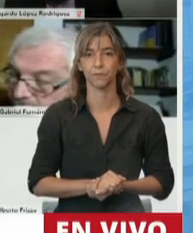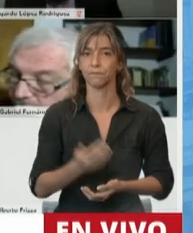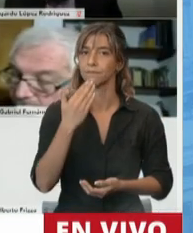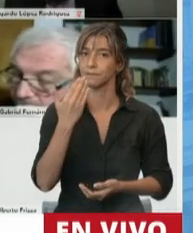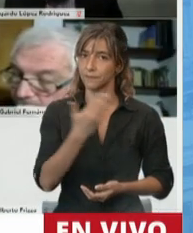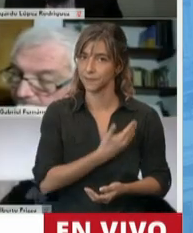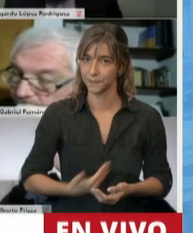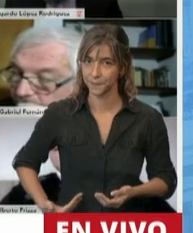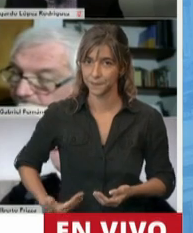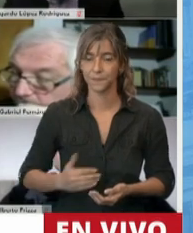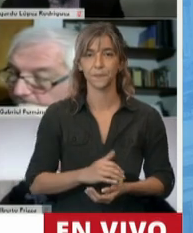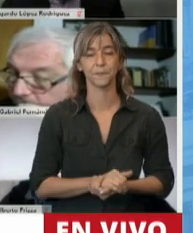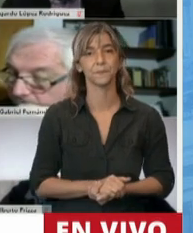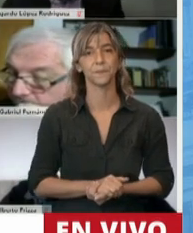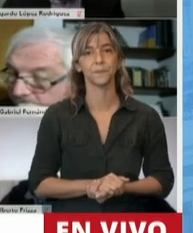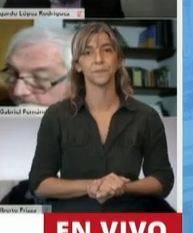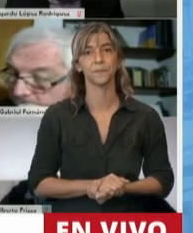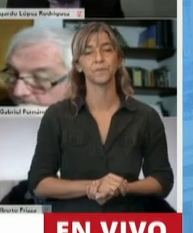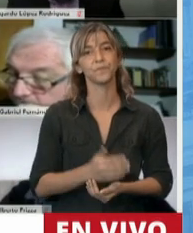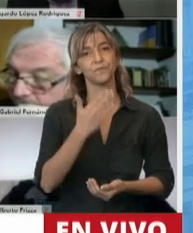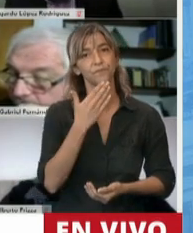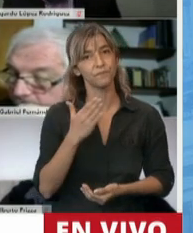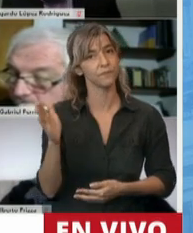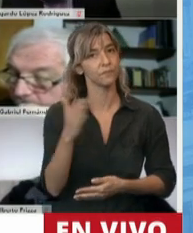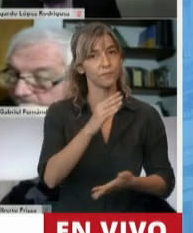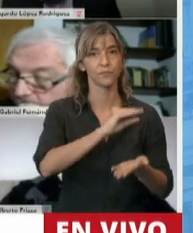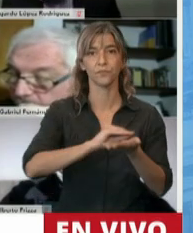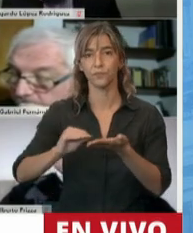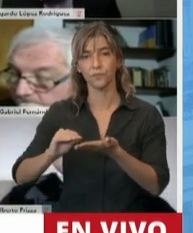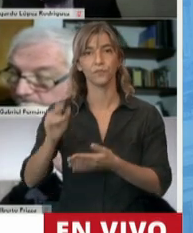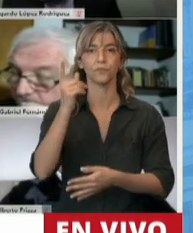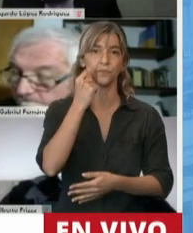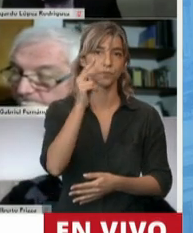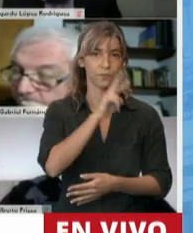Gracias a todos los diputados y diputadas.